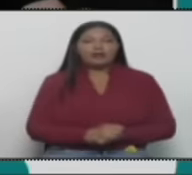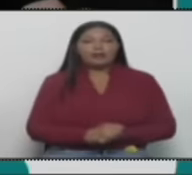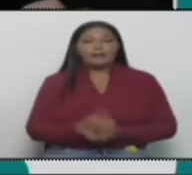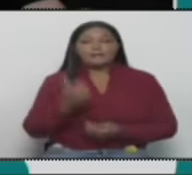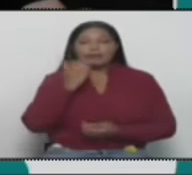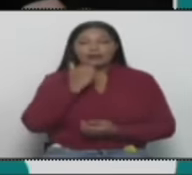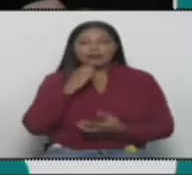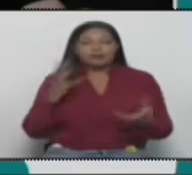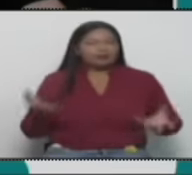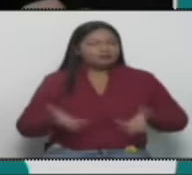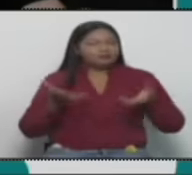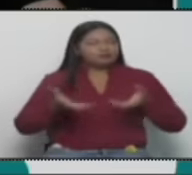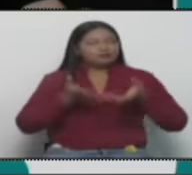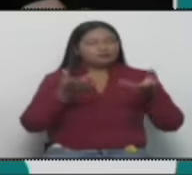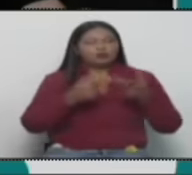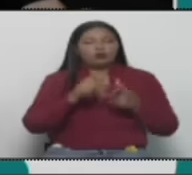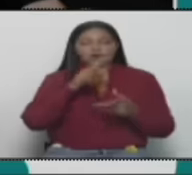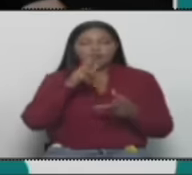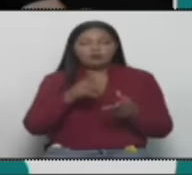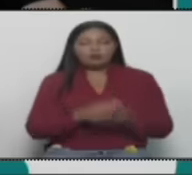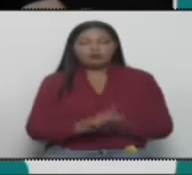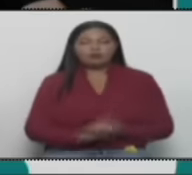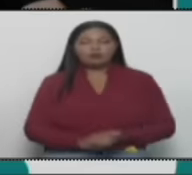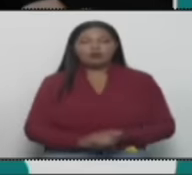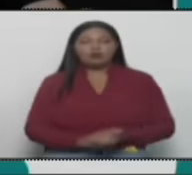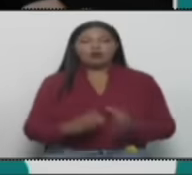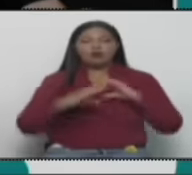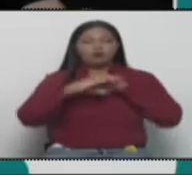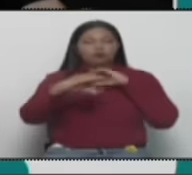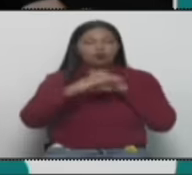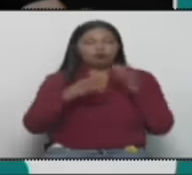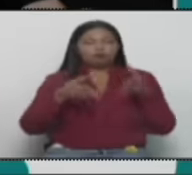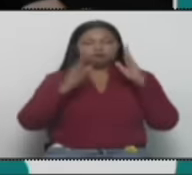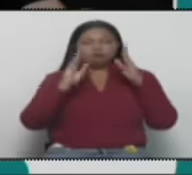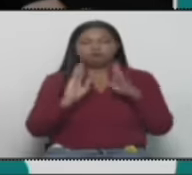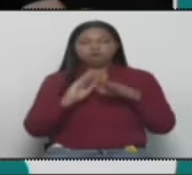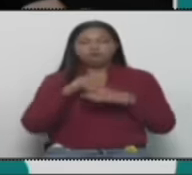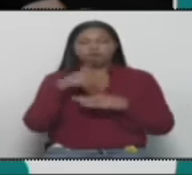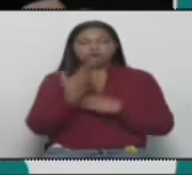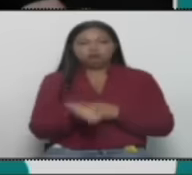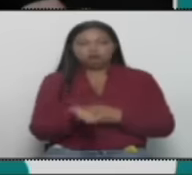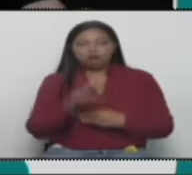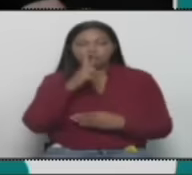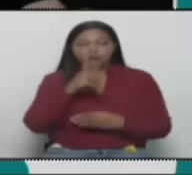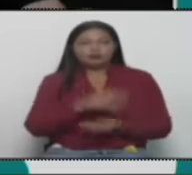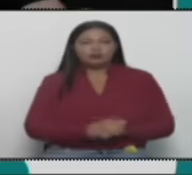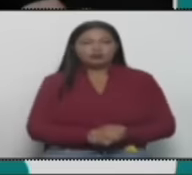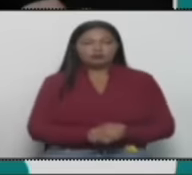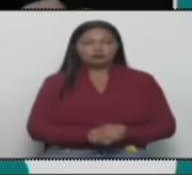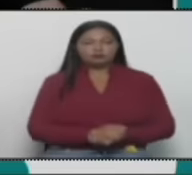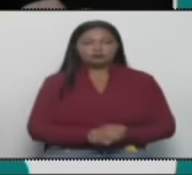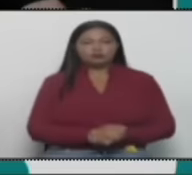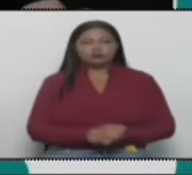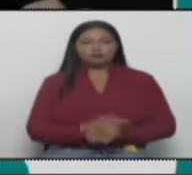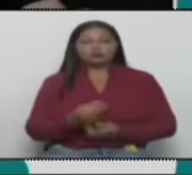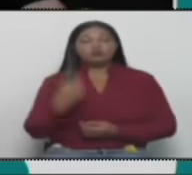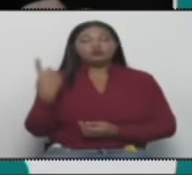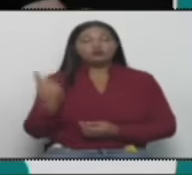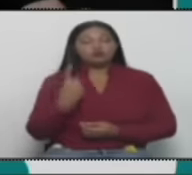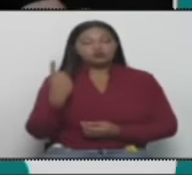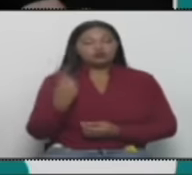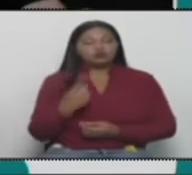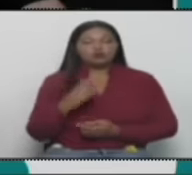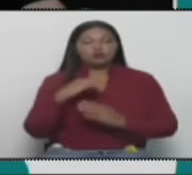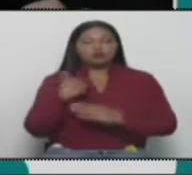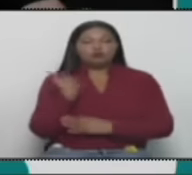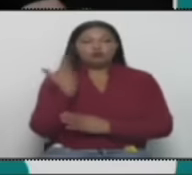unidades, pues, de autobús, monumentos, estatuas, incluso un hecho insólito, no solamente derribar